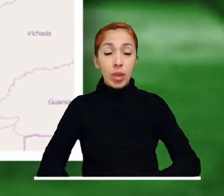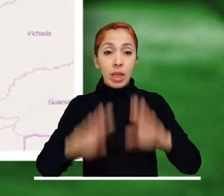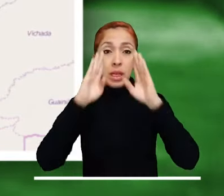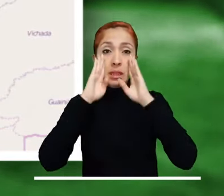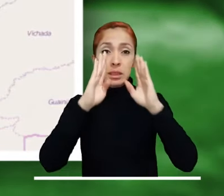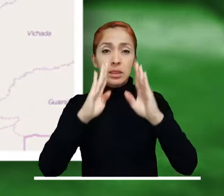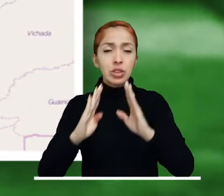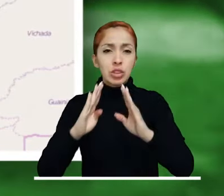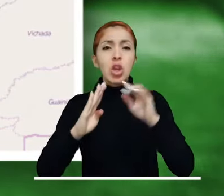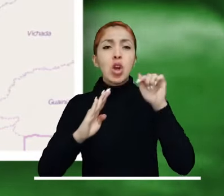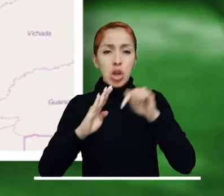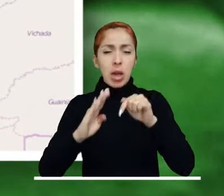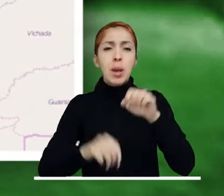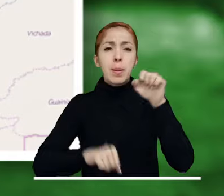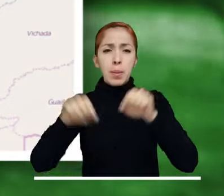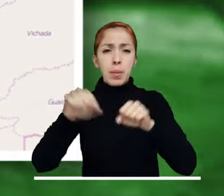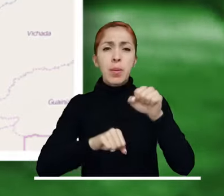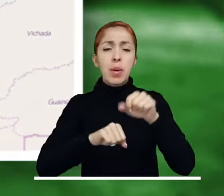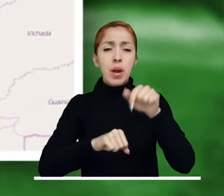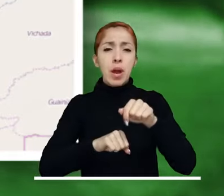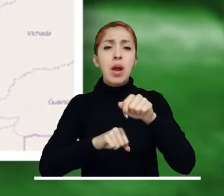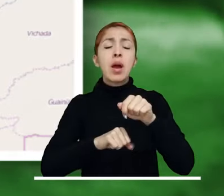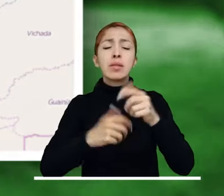Sevilla, Progreso y Santander.